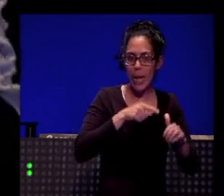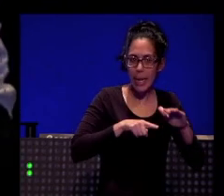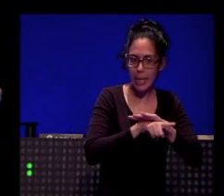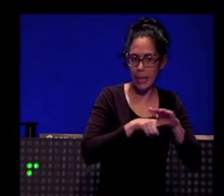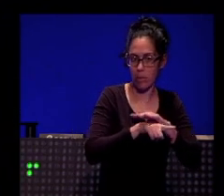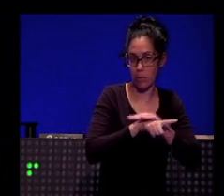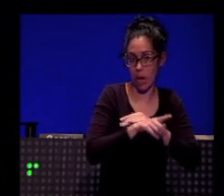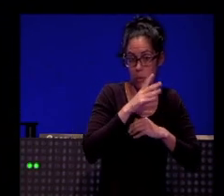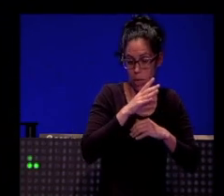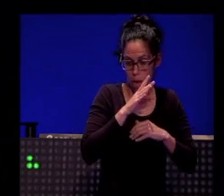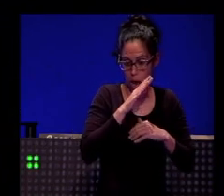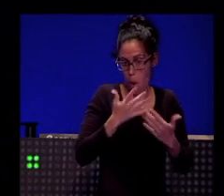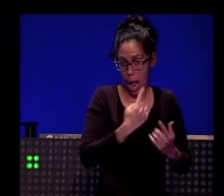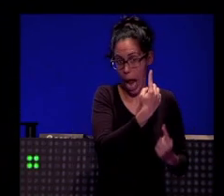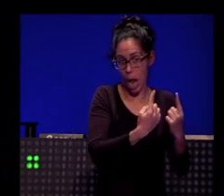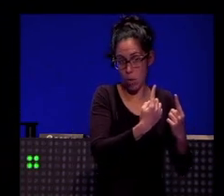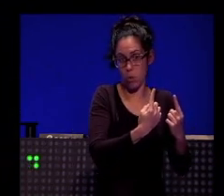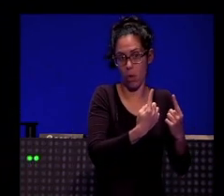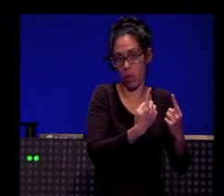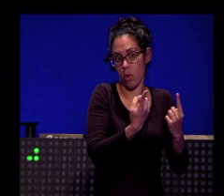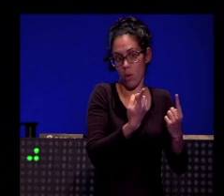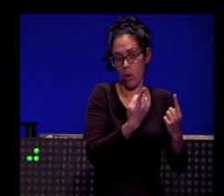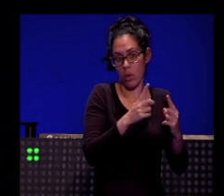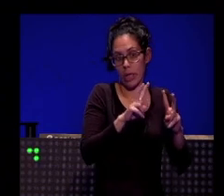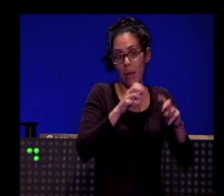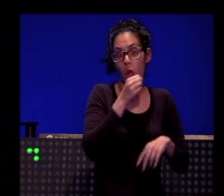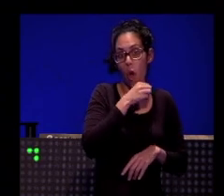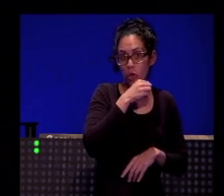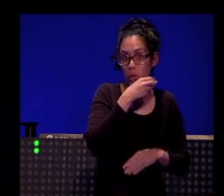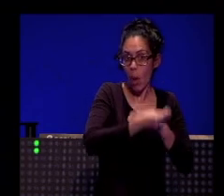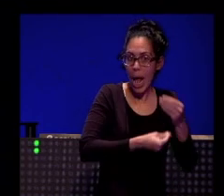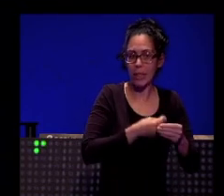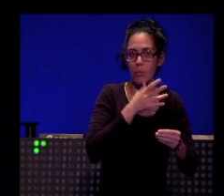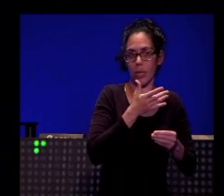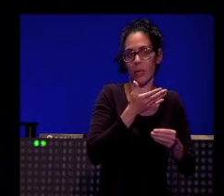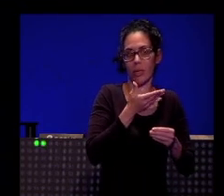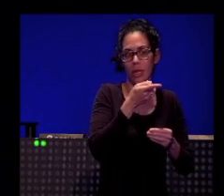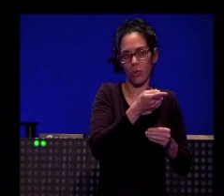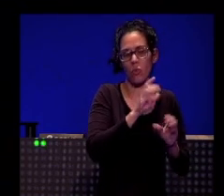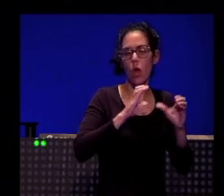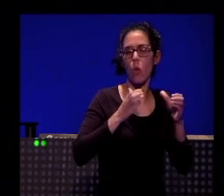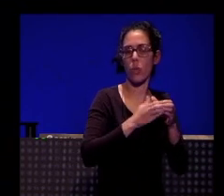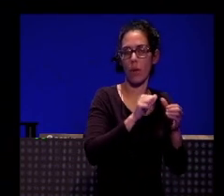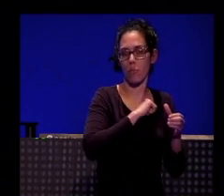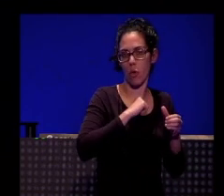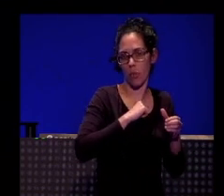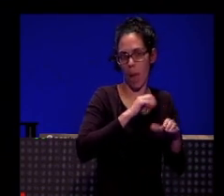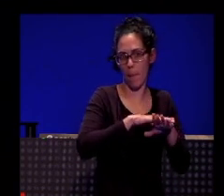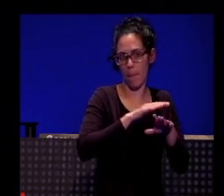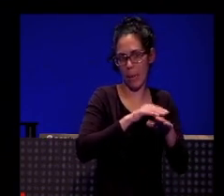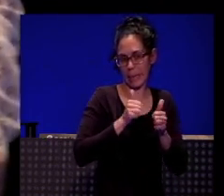ya están haciendo algunos de ellos carrera y concierto, puedan tener también una comunidad propia creada.